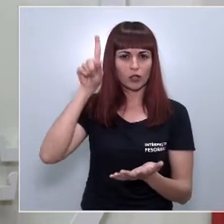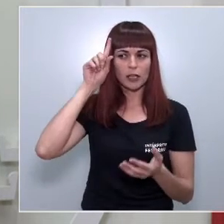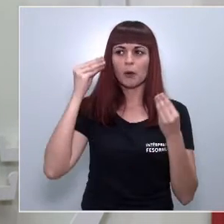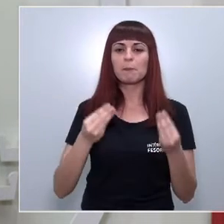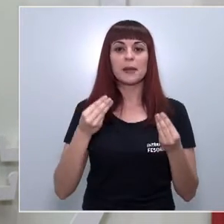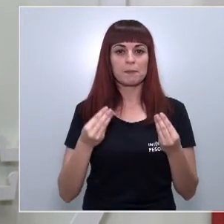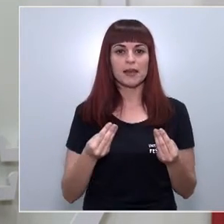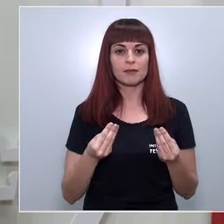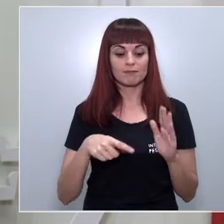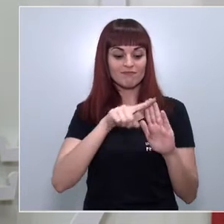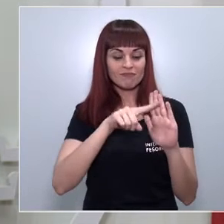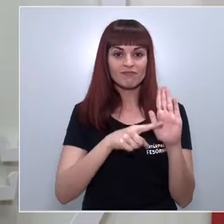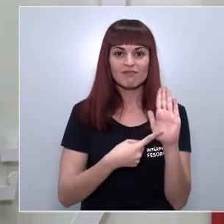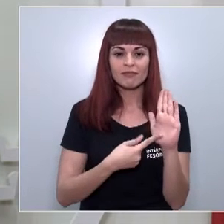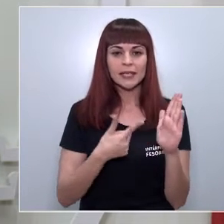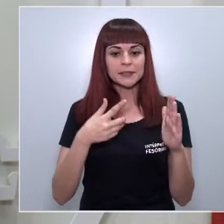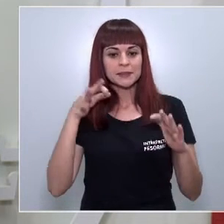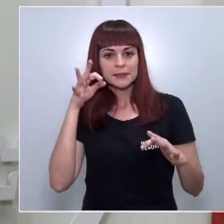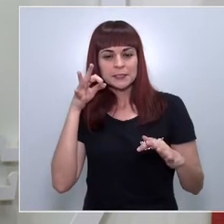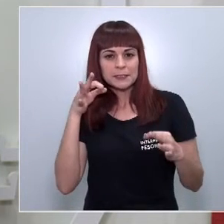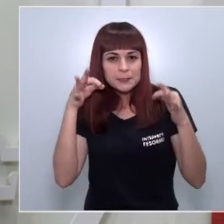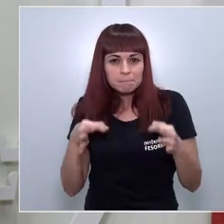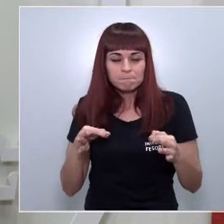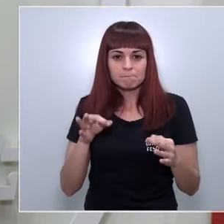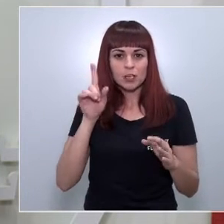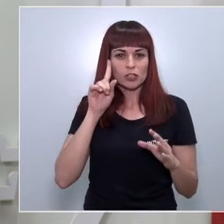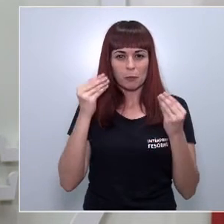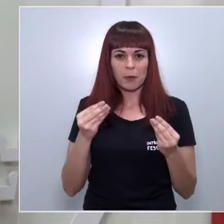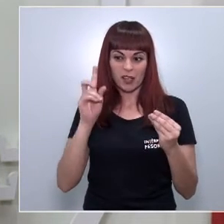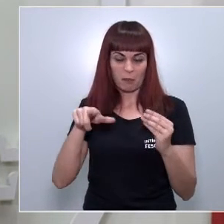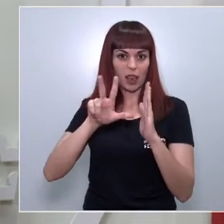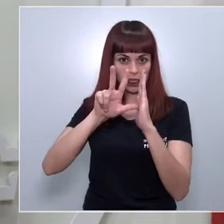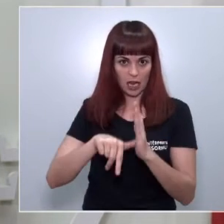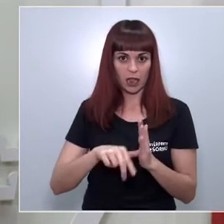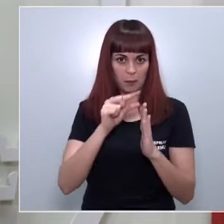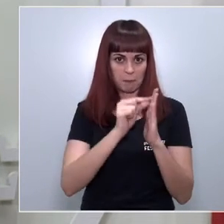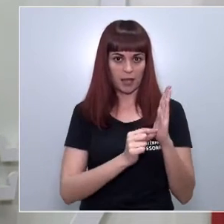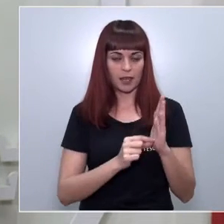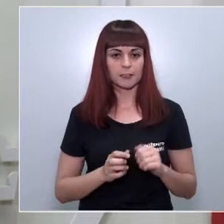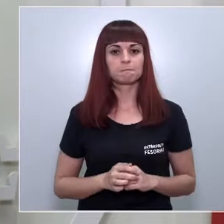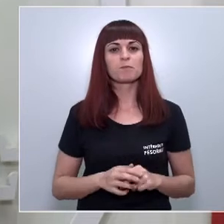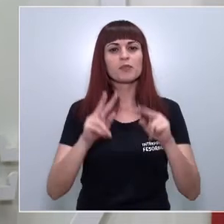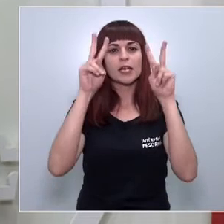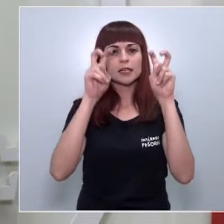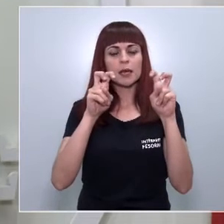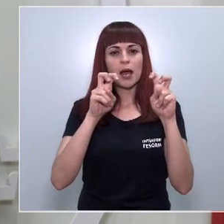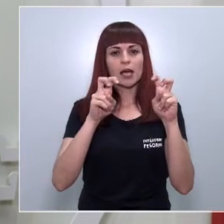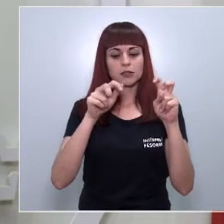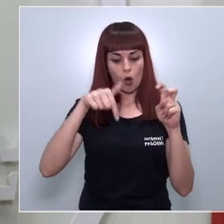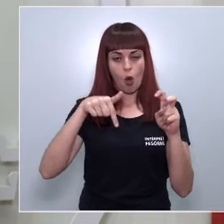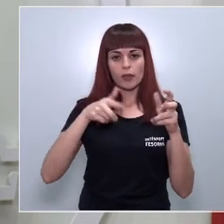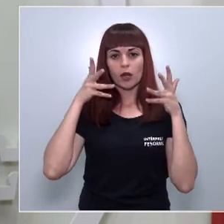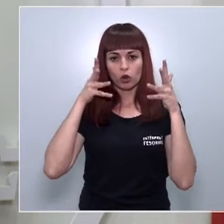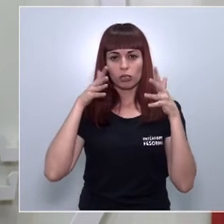siempre por su imprecisión y muchas veces por un enorme retraso. Entre otros temas abordados en el